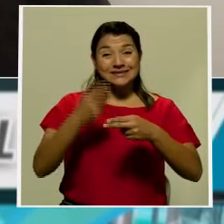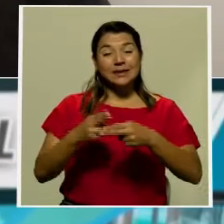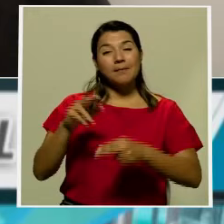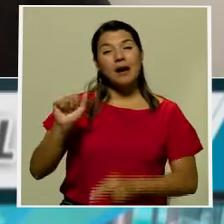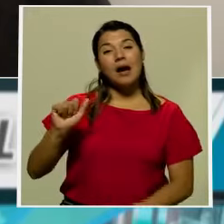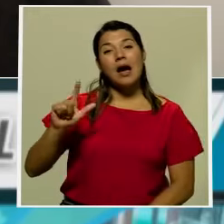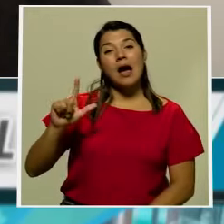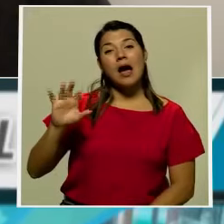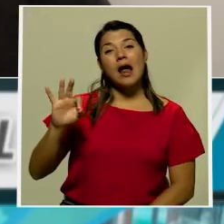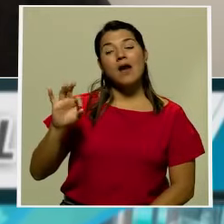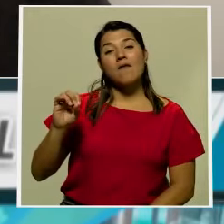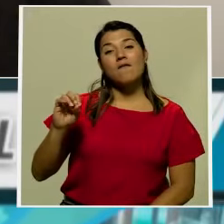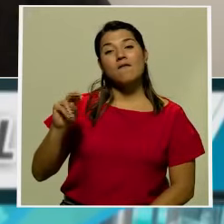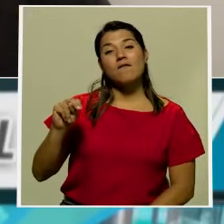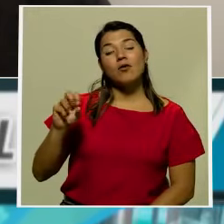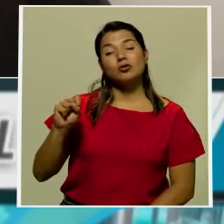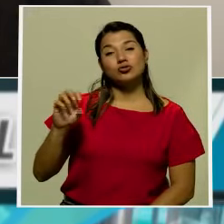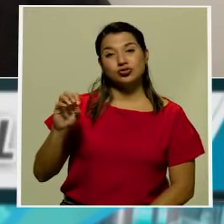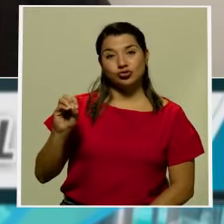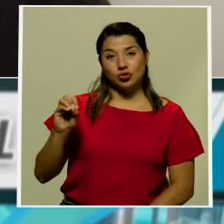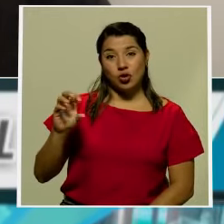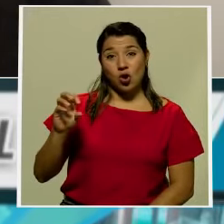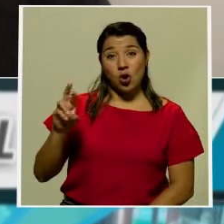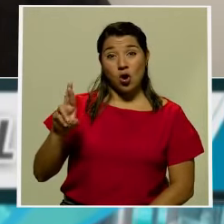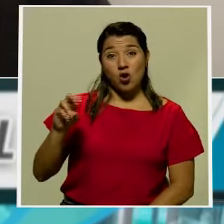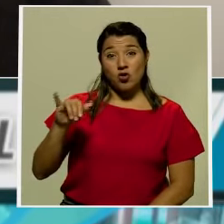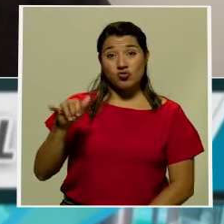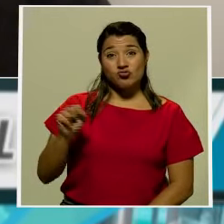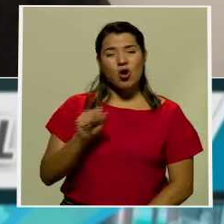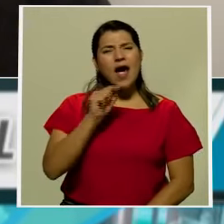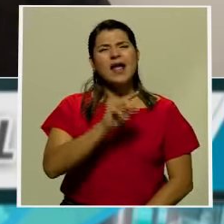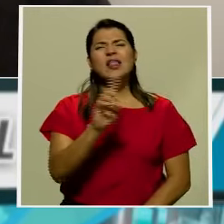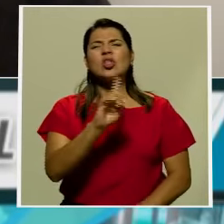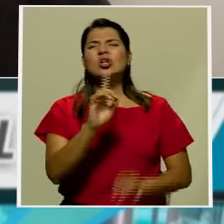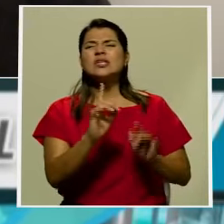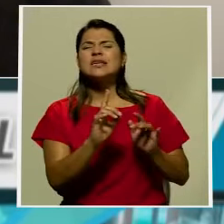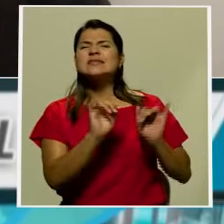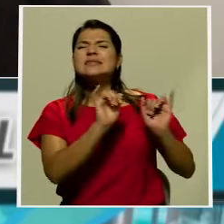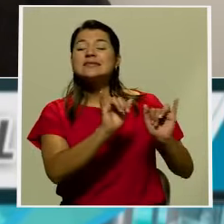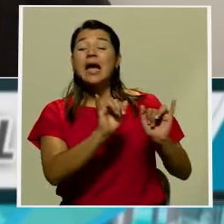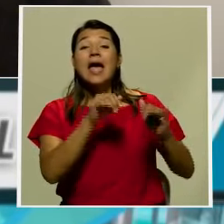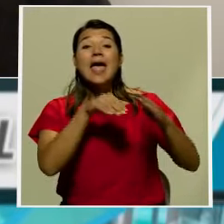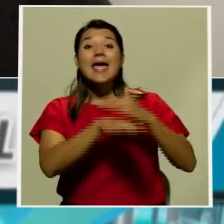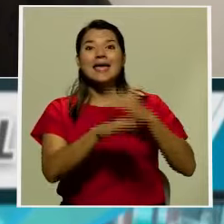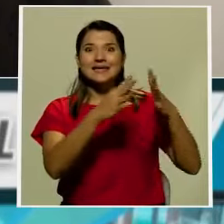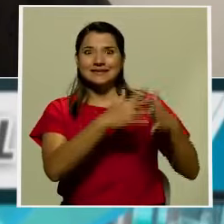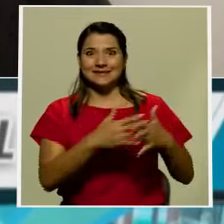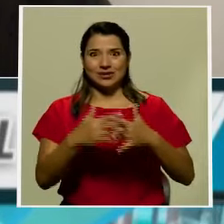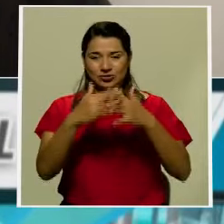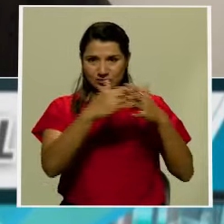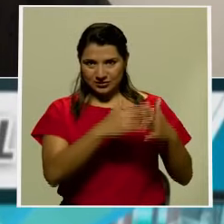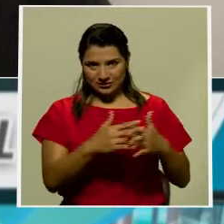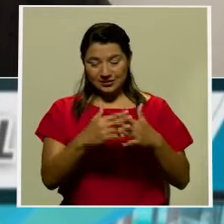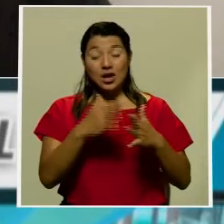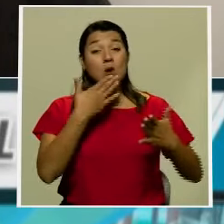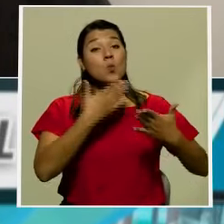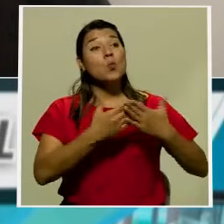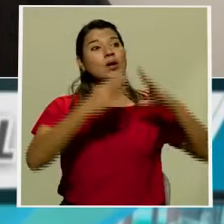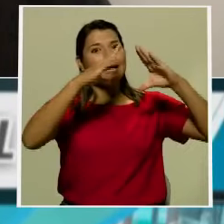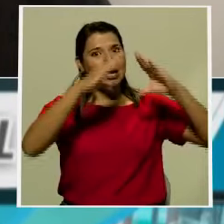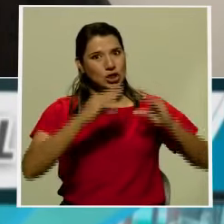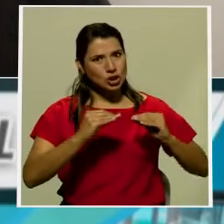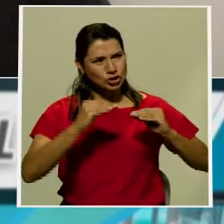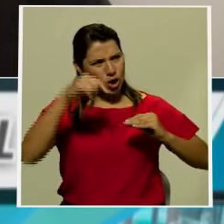quien está en Austin, Texas. Buenas noches, Alfonso. Un día de caos y conmoción política